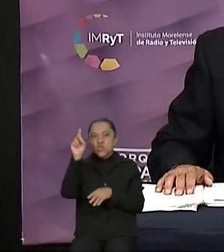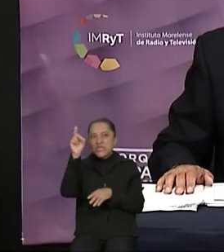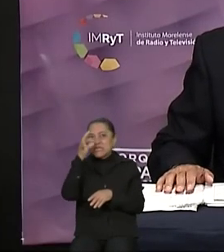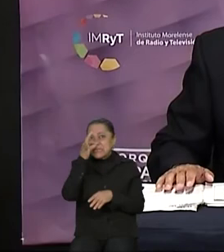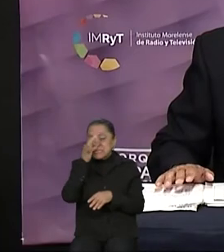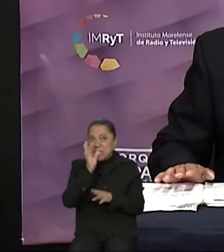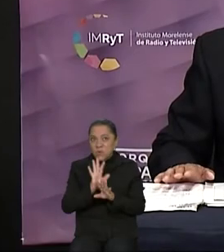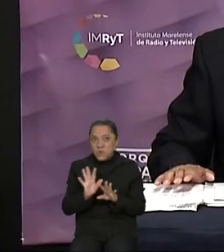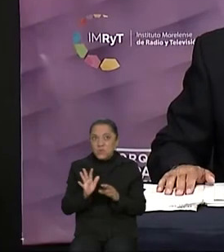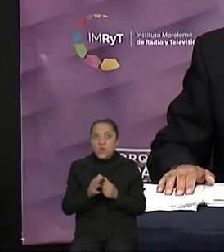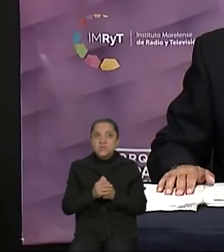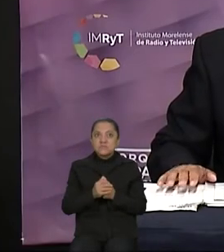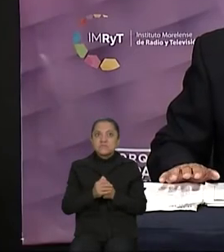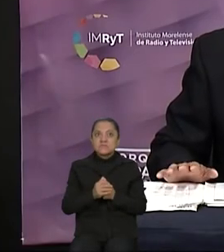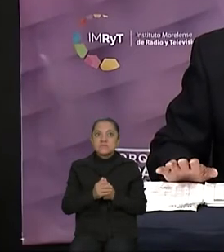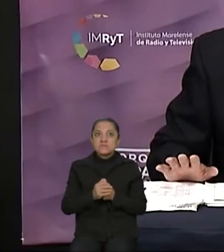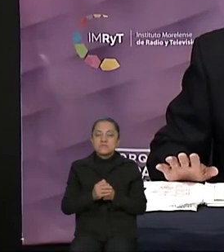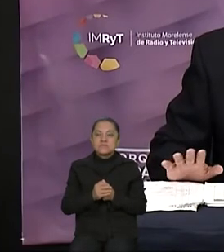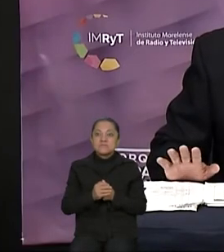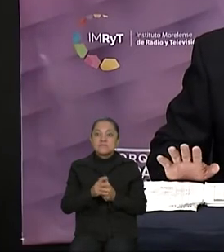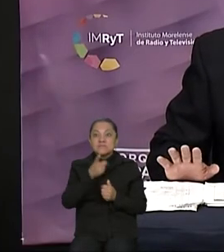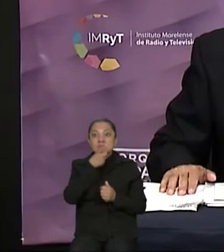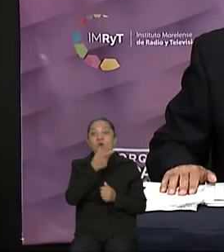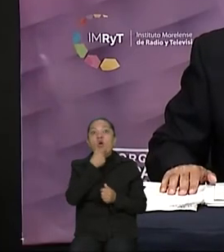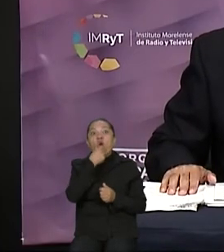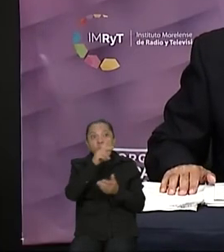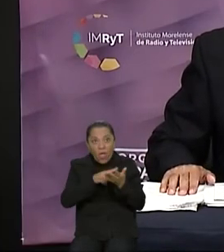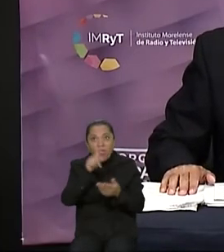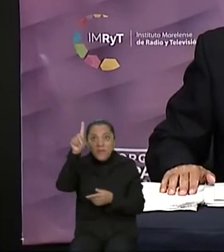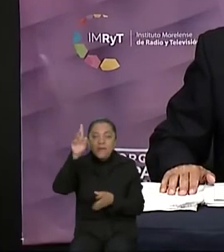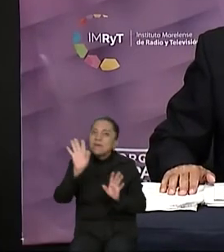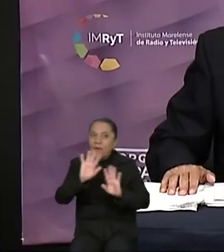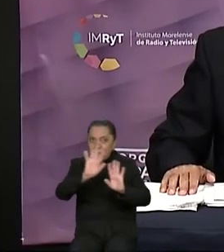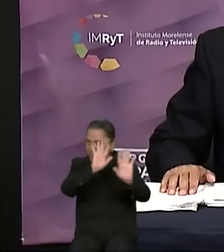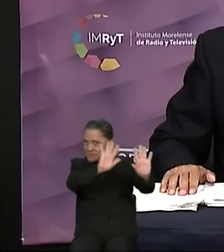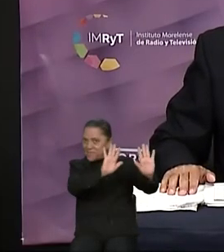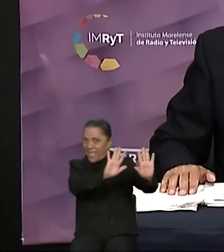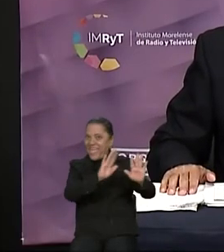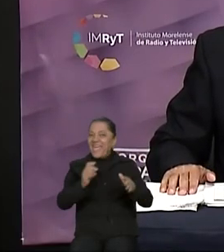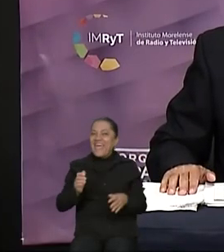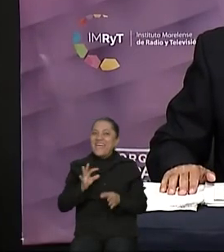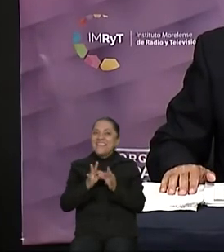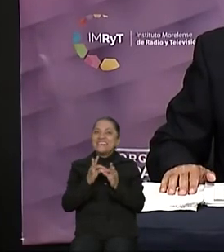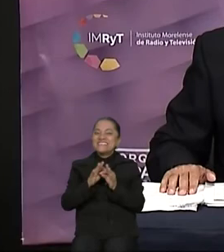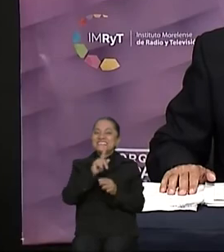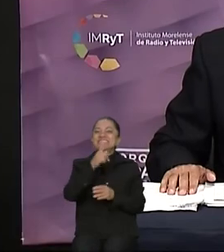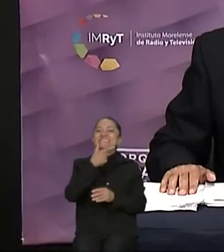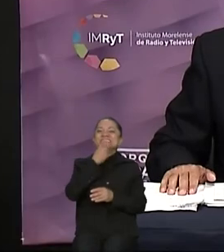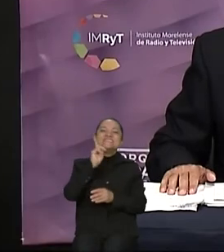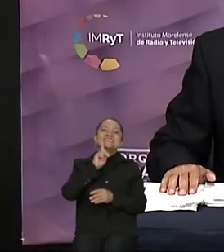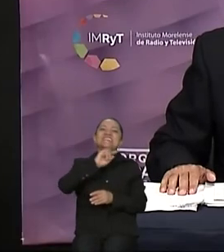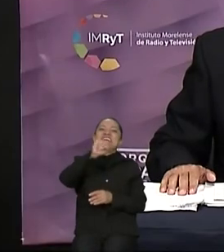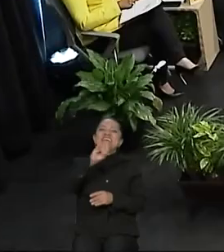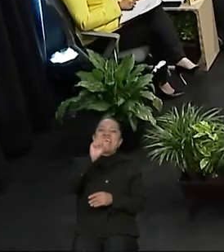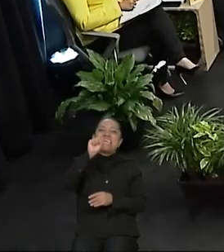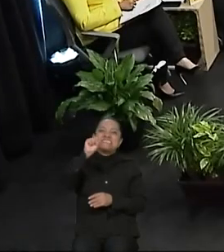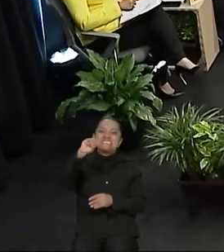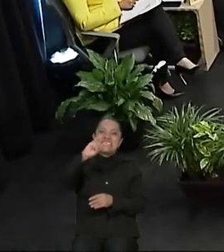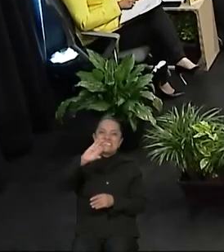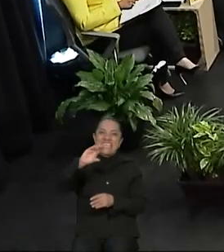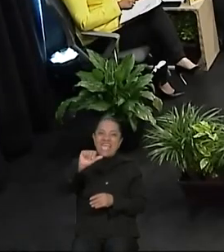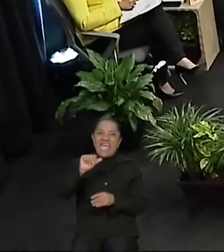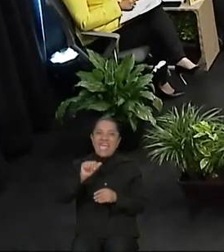No, ya, no, no, ya. Era 1.30, bien aprovechado. Jessica Ortega de la Cruz para su ronda final. Adelante,